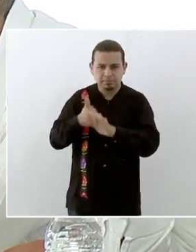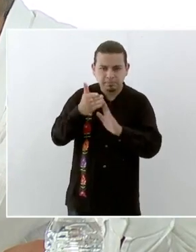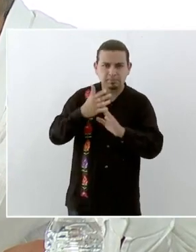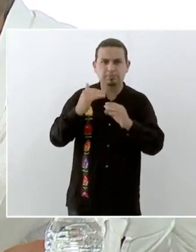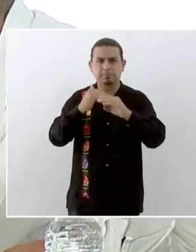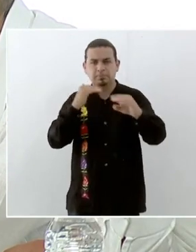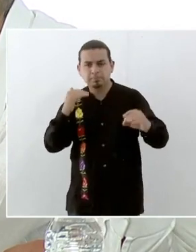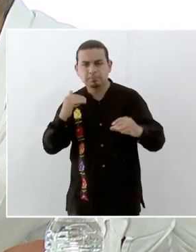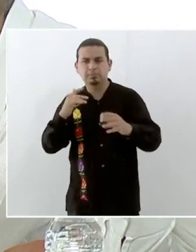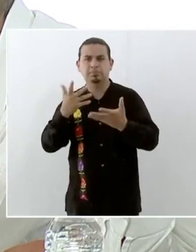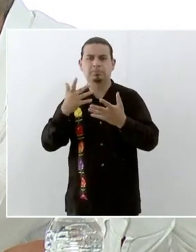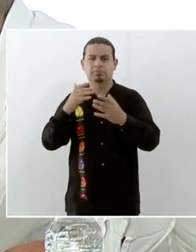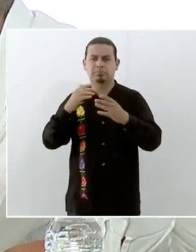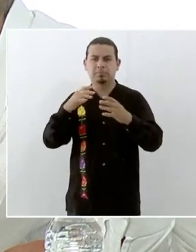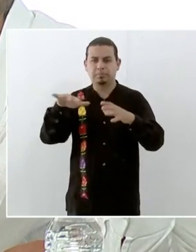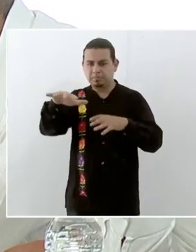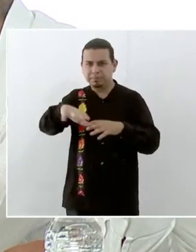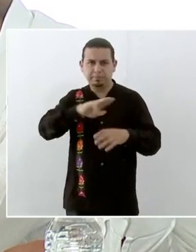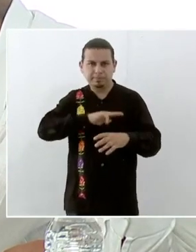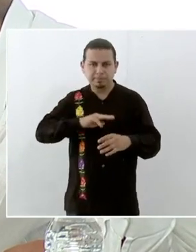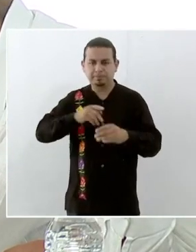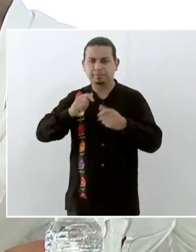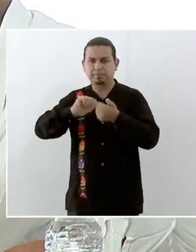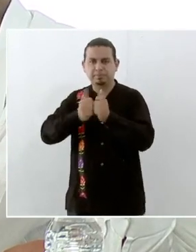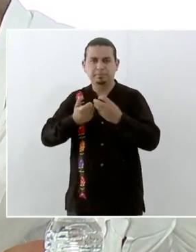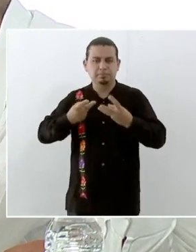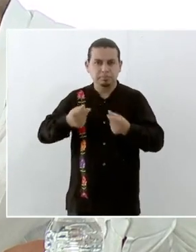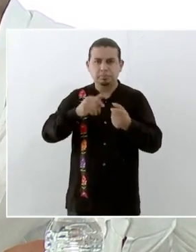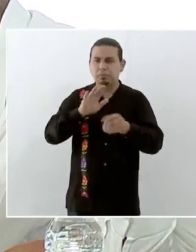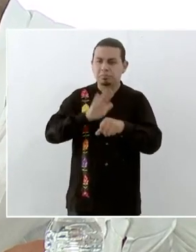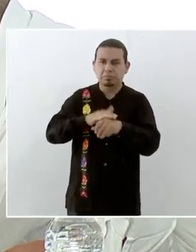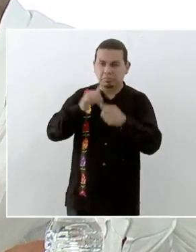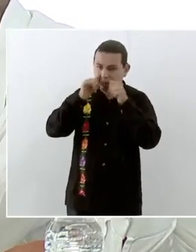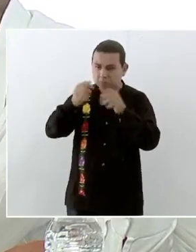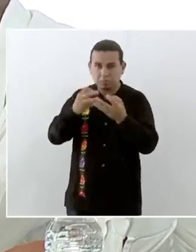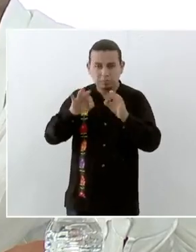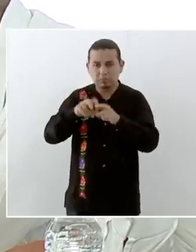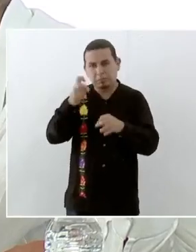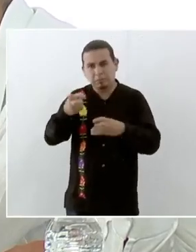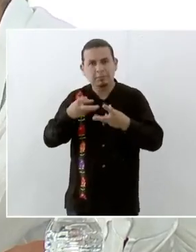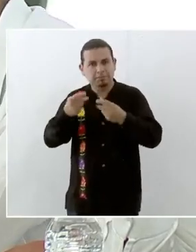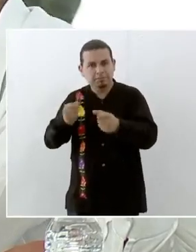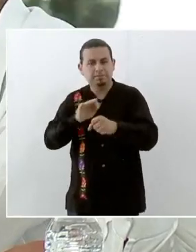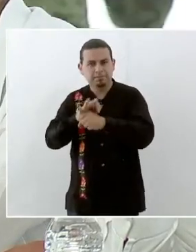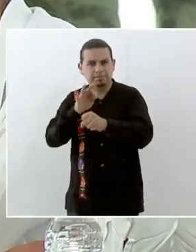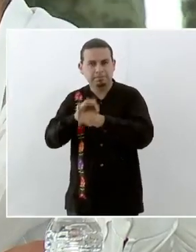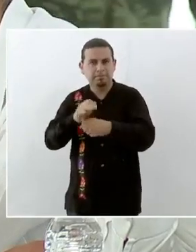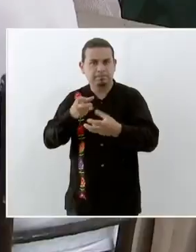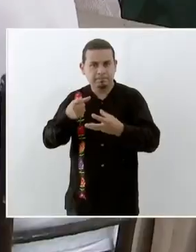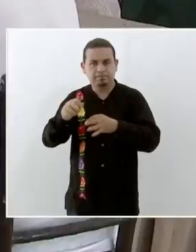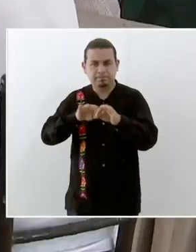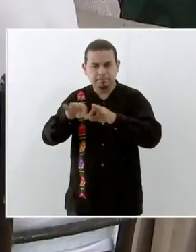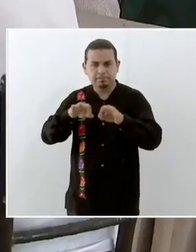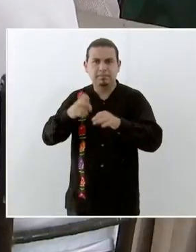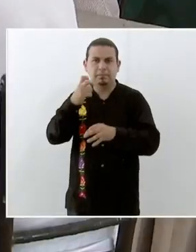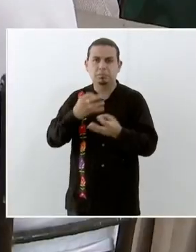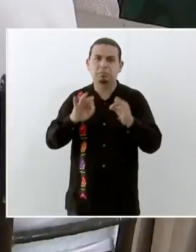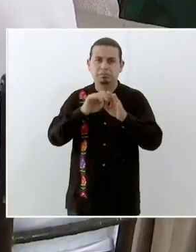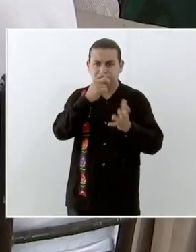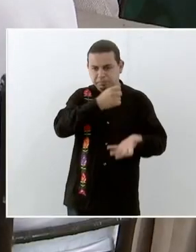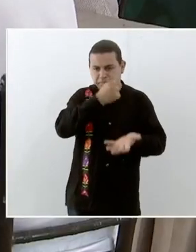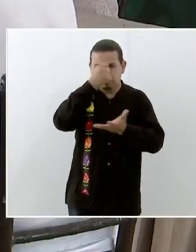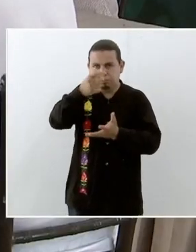reconstrucción de la infraestructura municipal que ustedes consideren más necesaria y de mayor necesidad